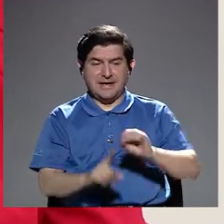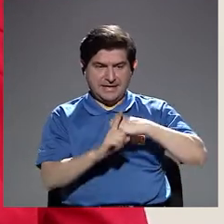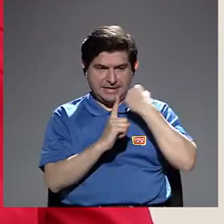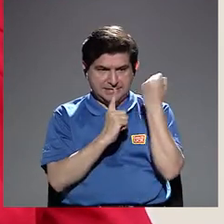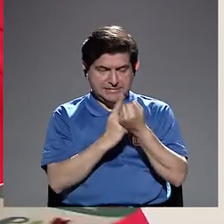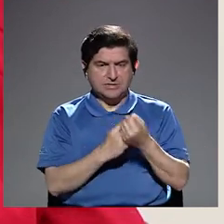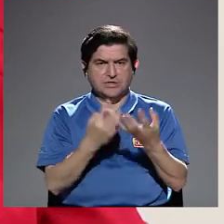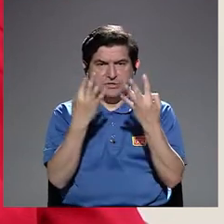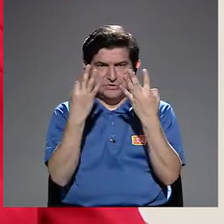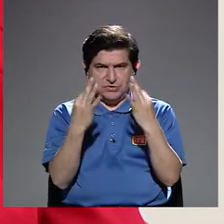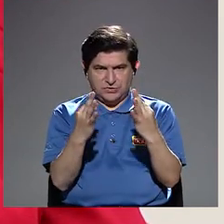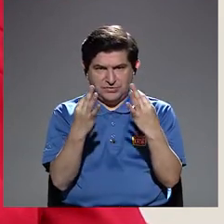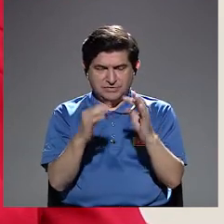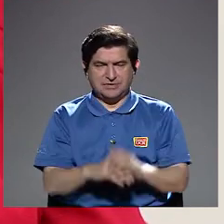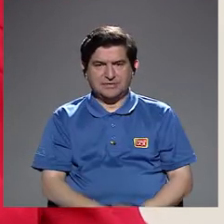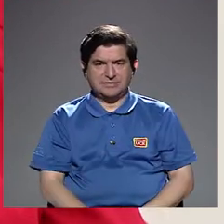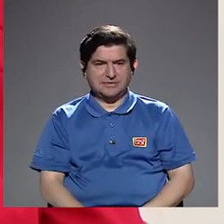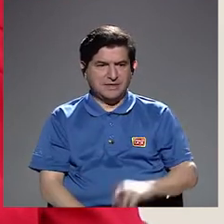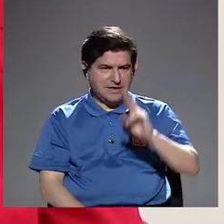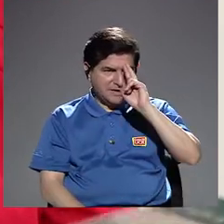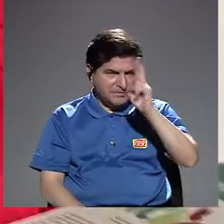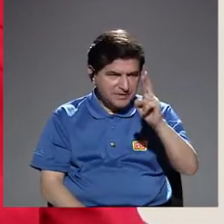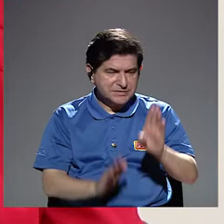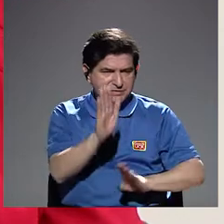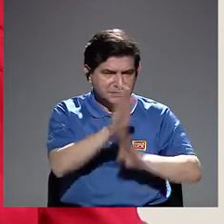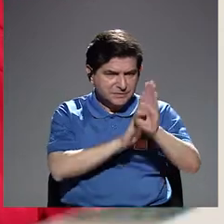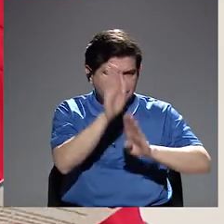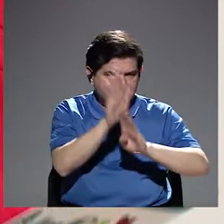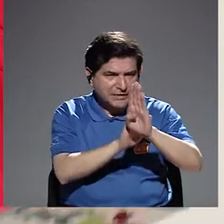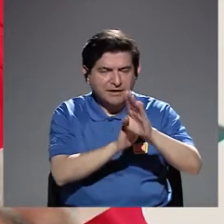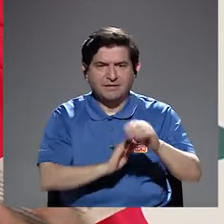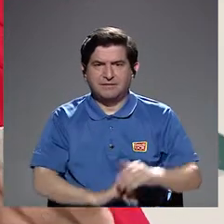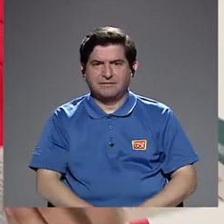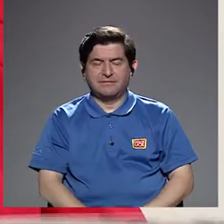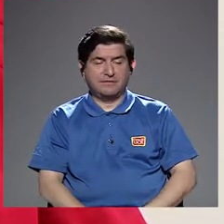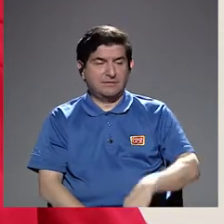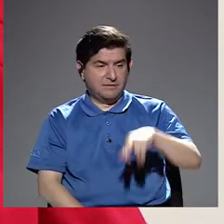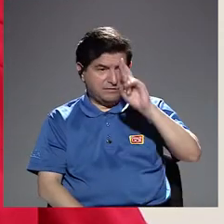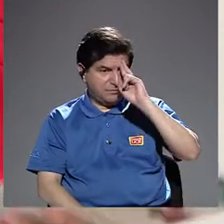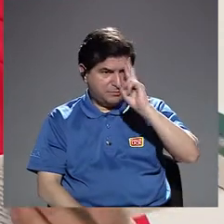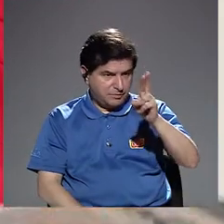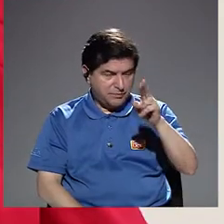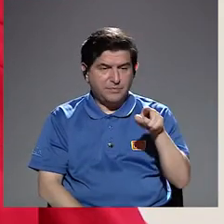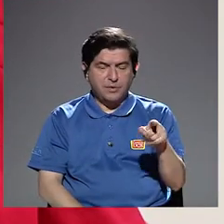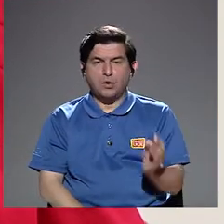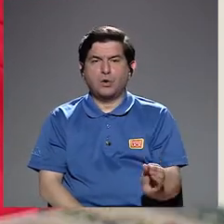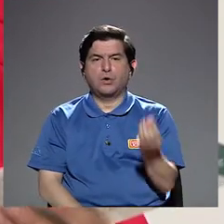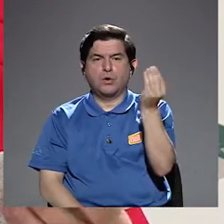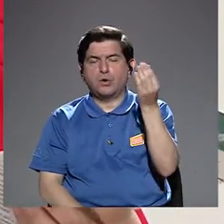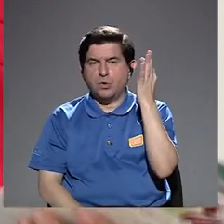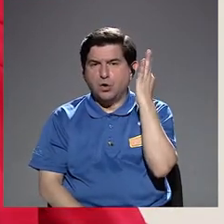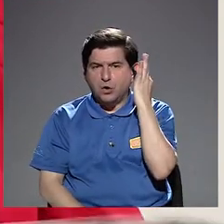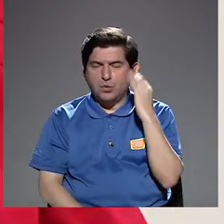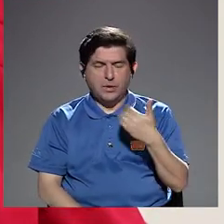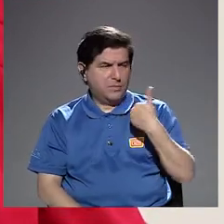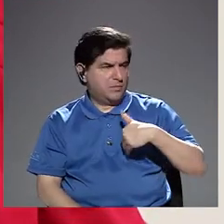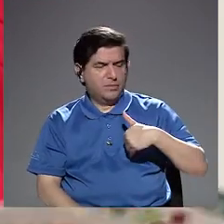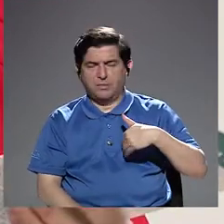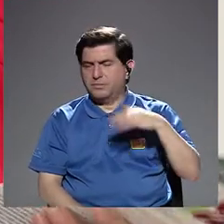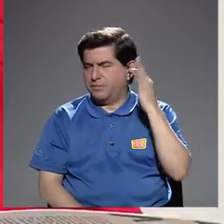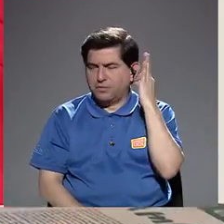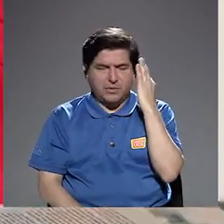dan para respetar ese desarrollo, ese espacio, respetar a este adolescente o este